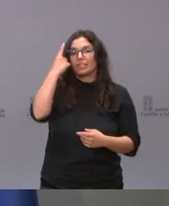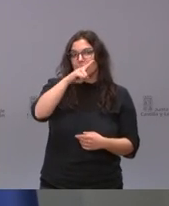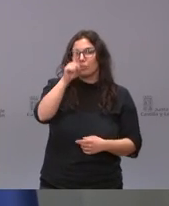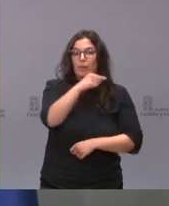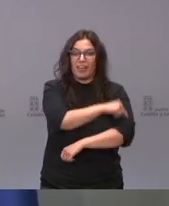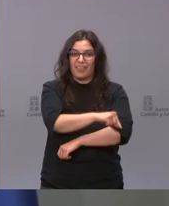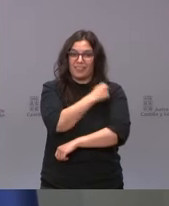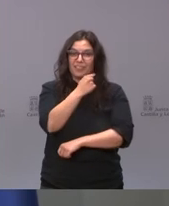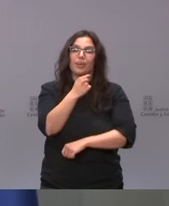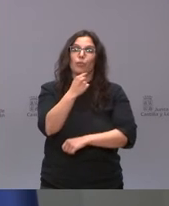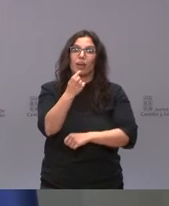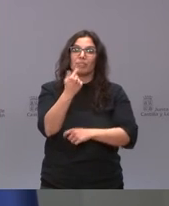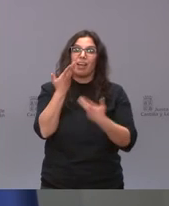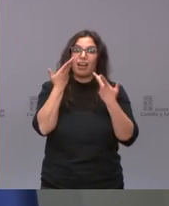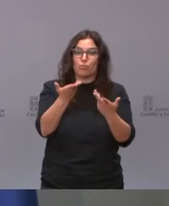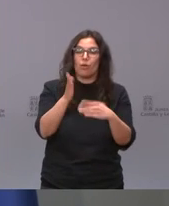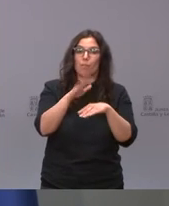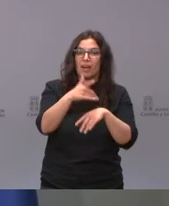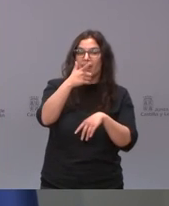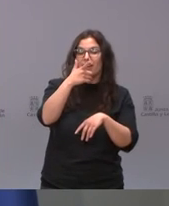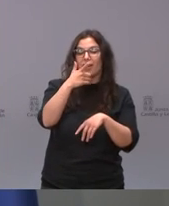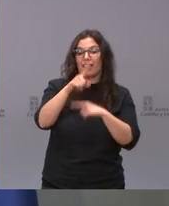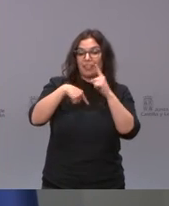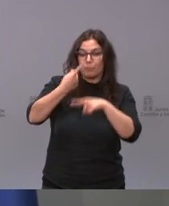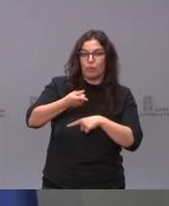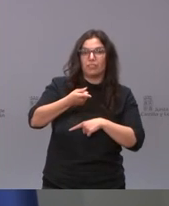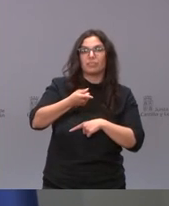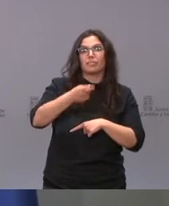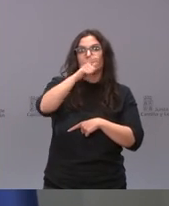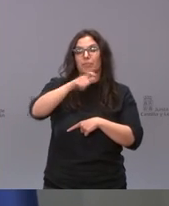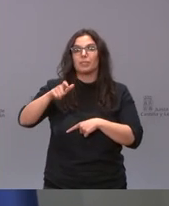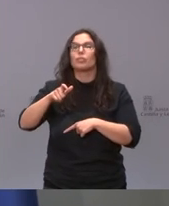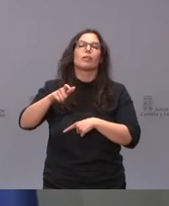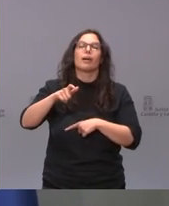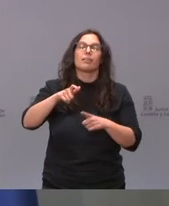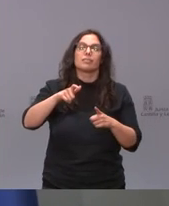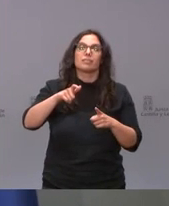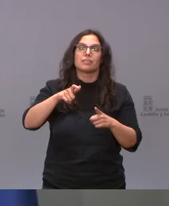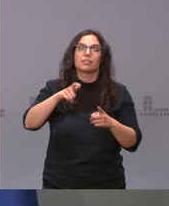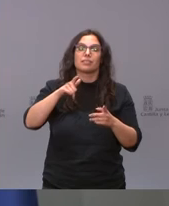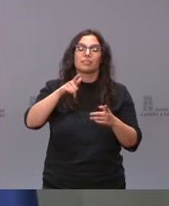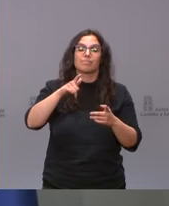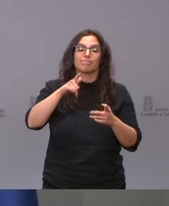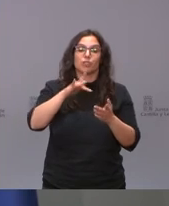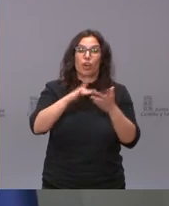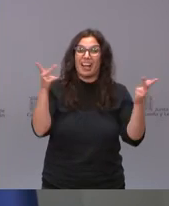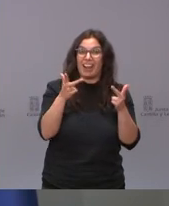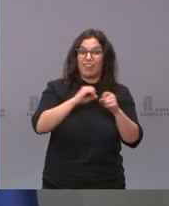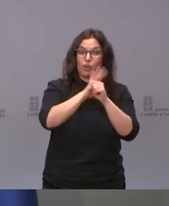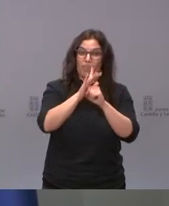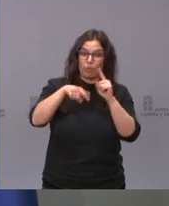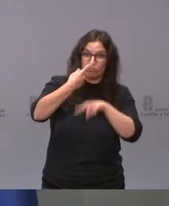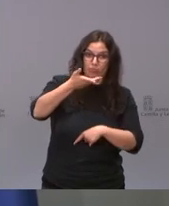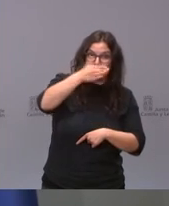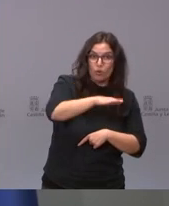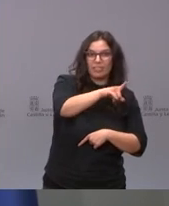a hacer su efecto sobre el porcentaje de población que acumula el 80% de la mortalidad todas estas razones son